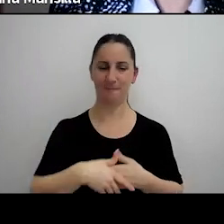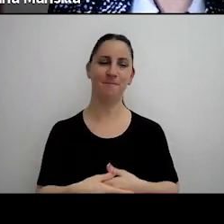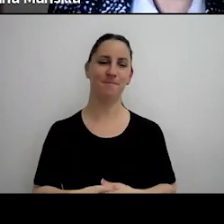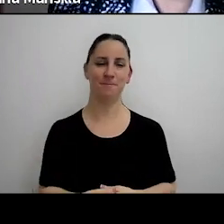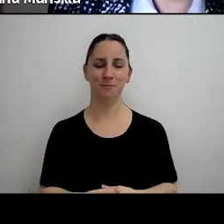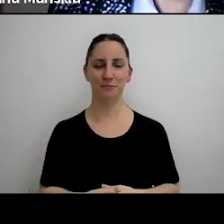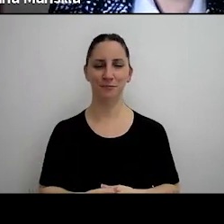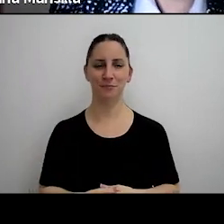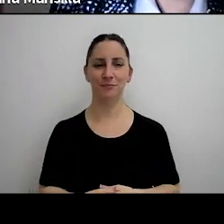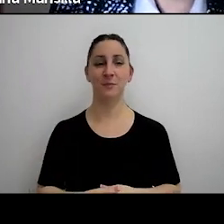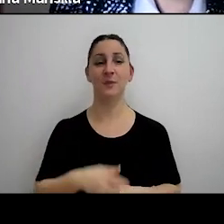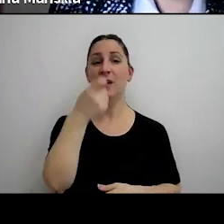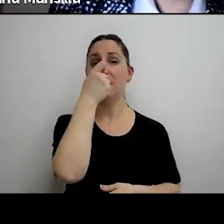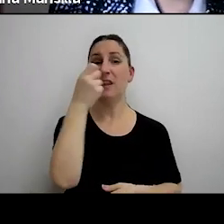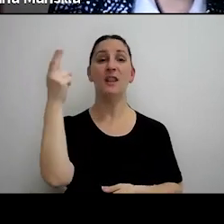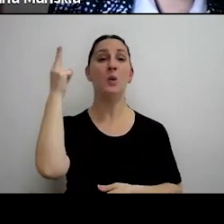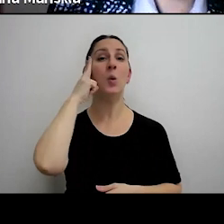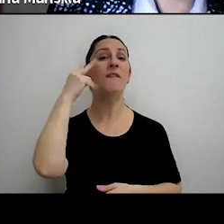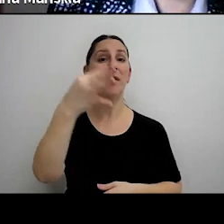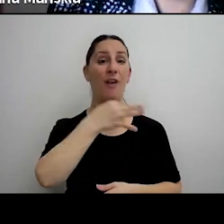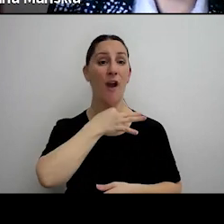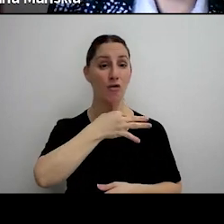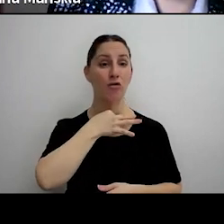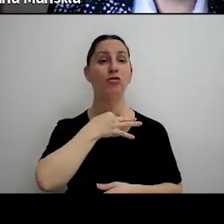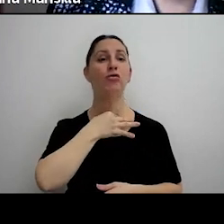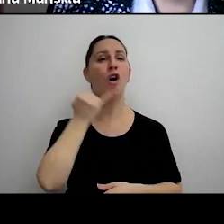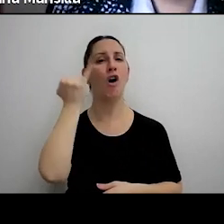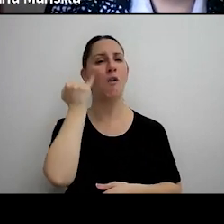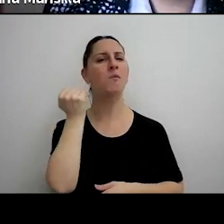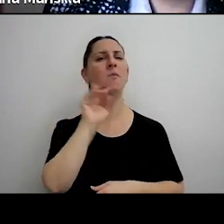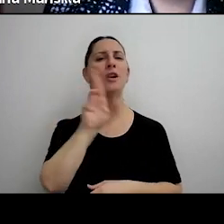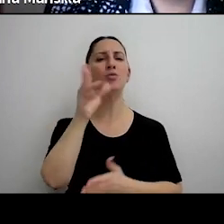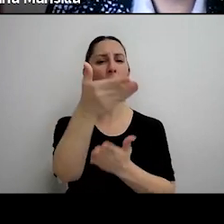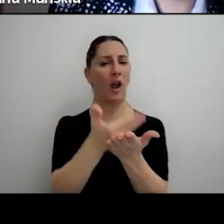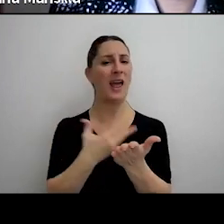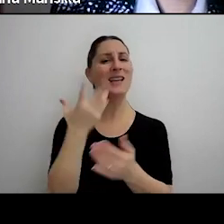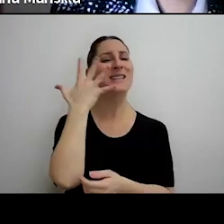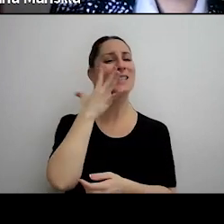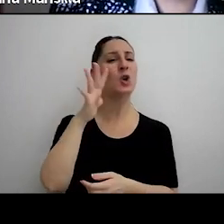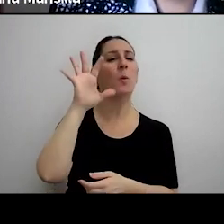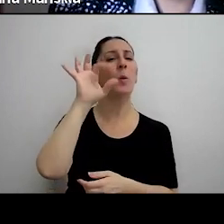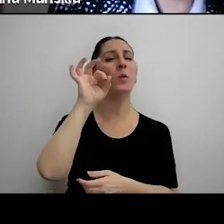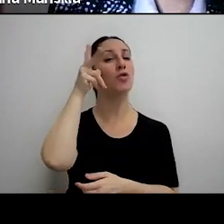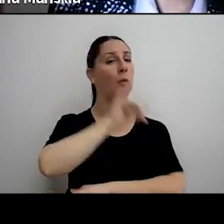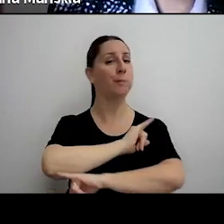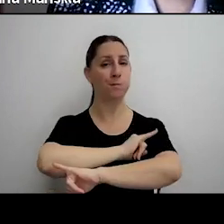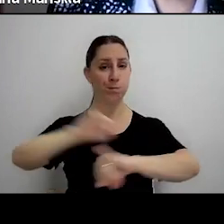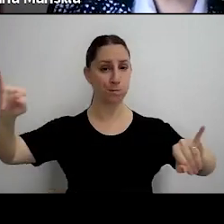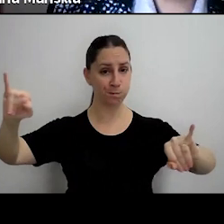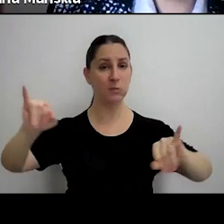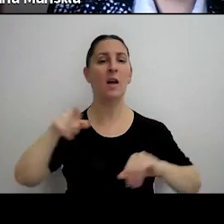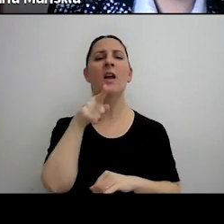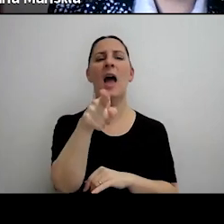El 29 de agosto se publica la resolución general 5.408 que